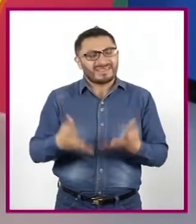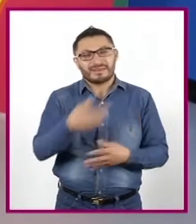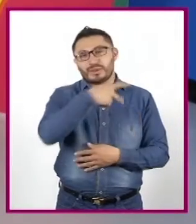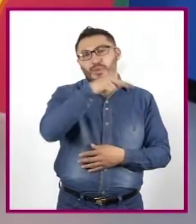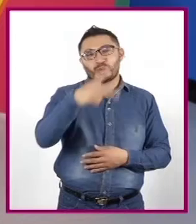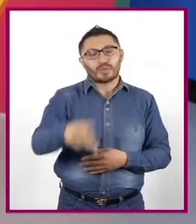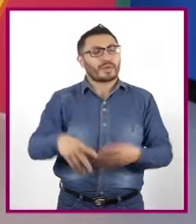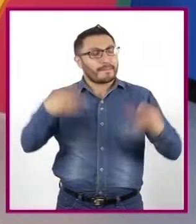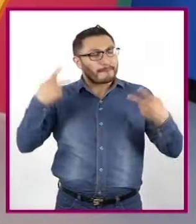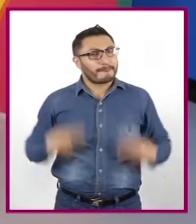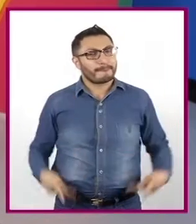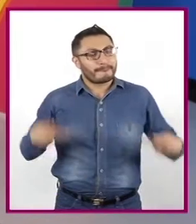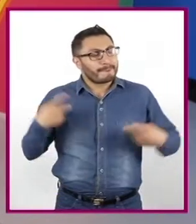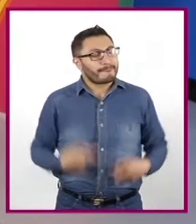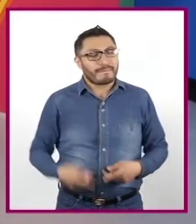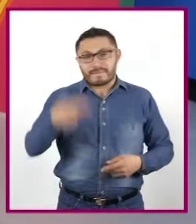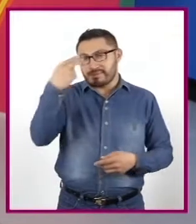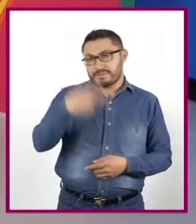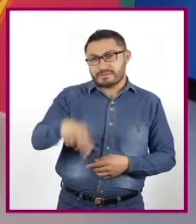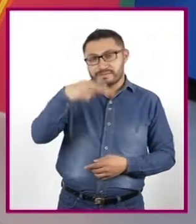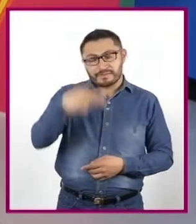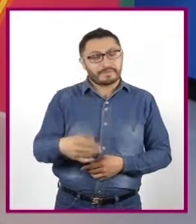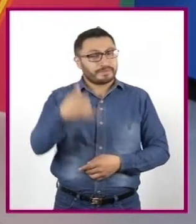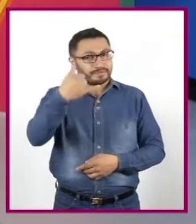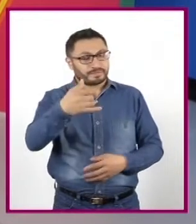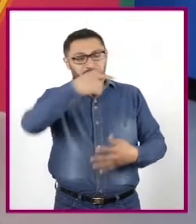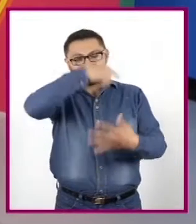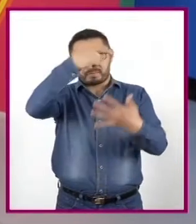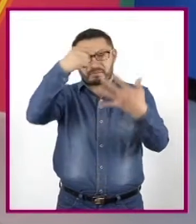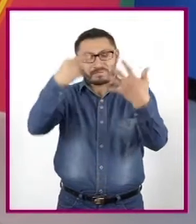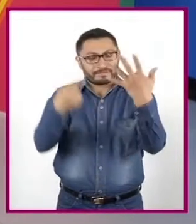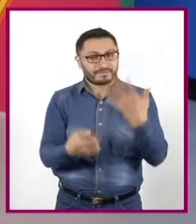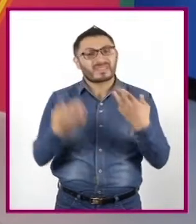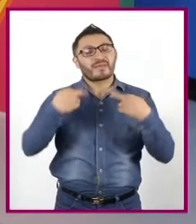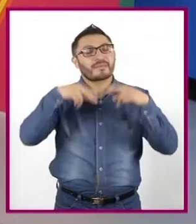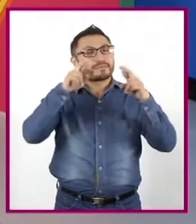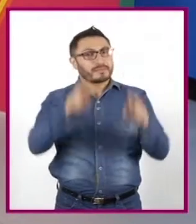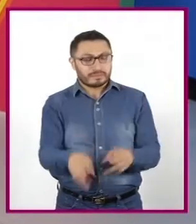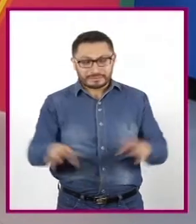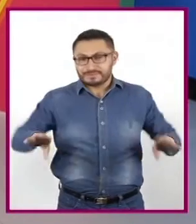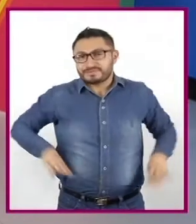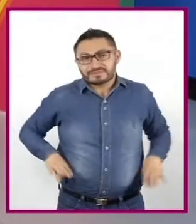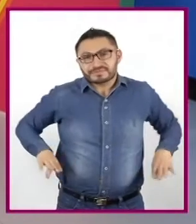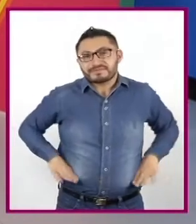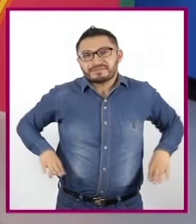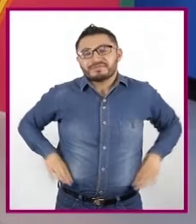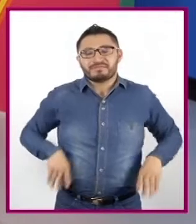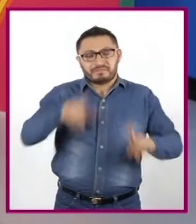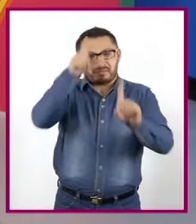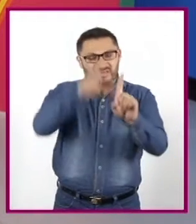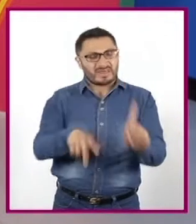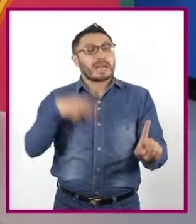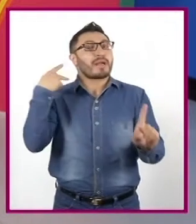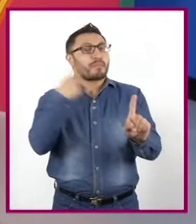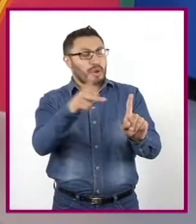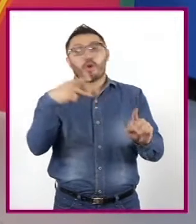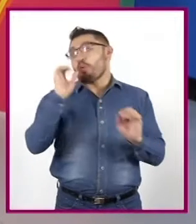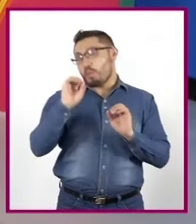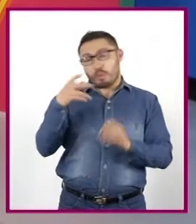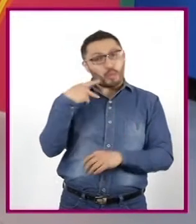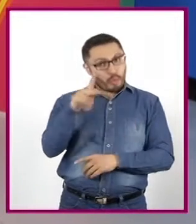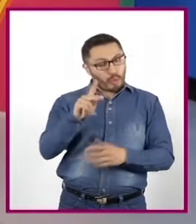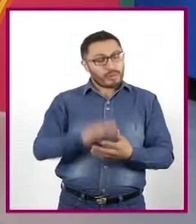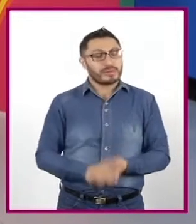propios personajes con nombre y elementos que les representan características propias. También